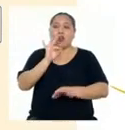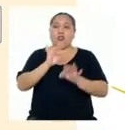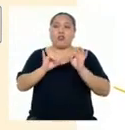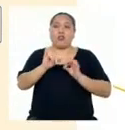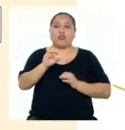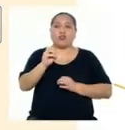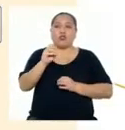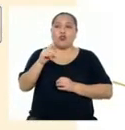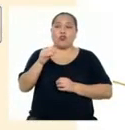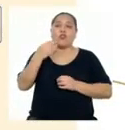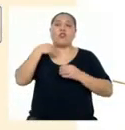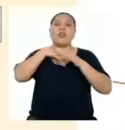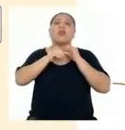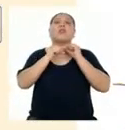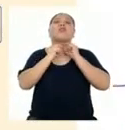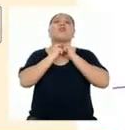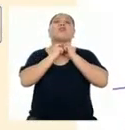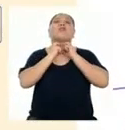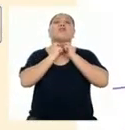en la glándula tiroides.